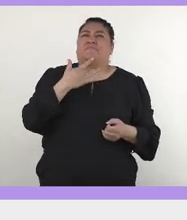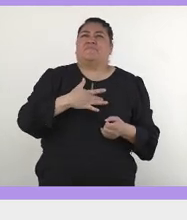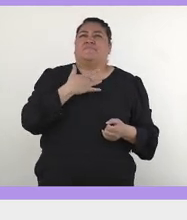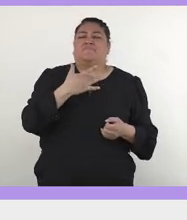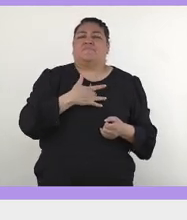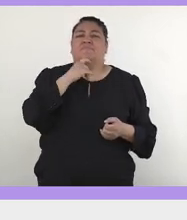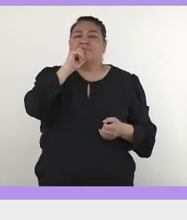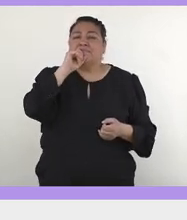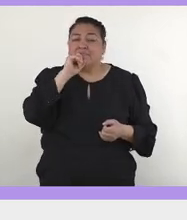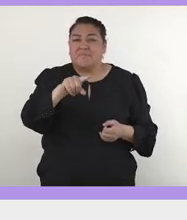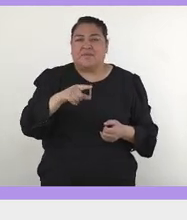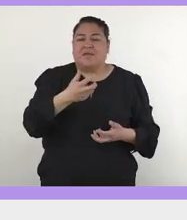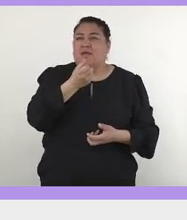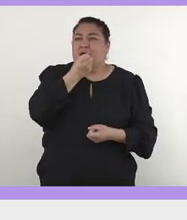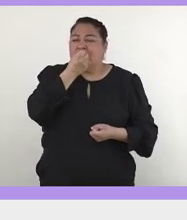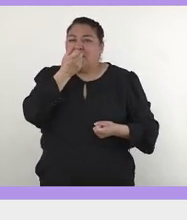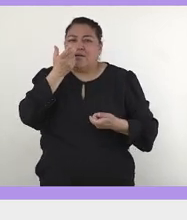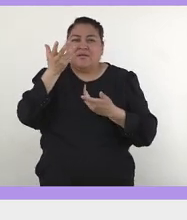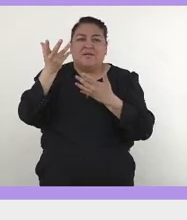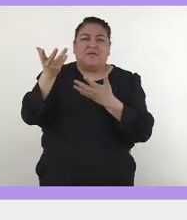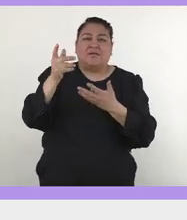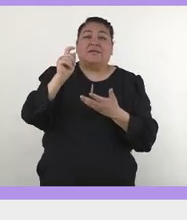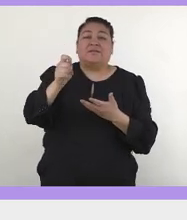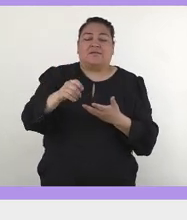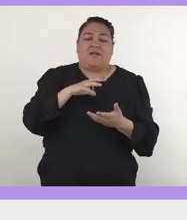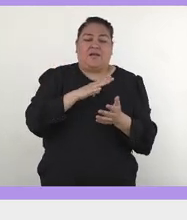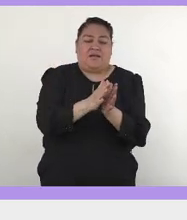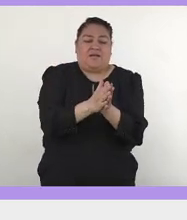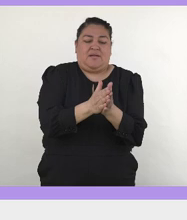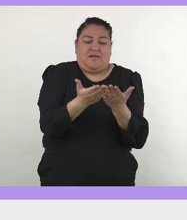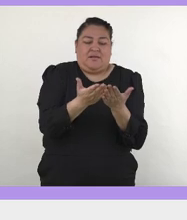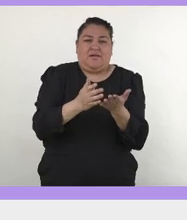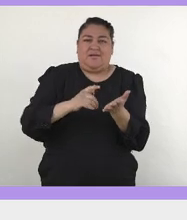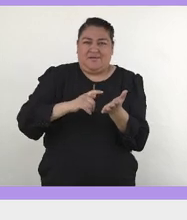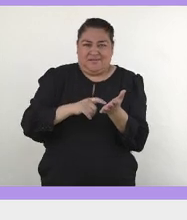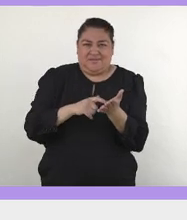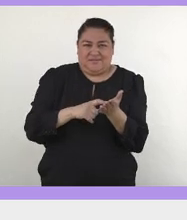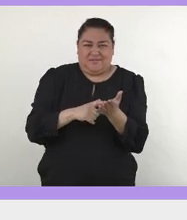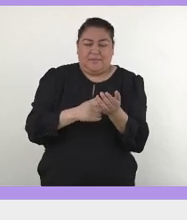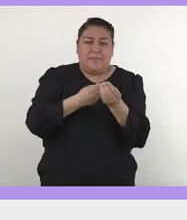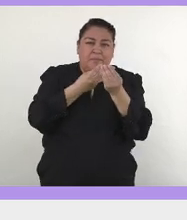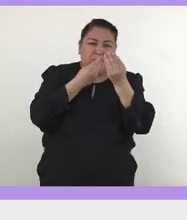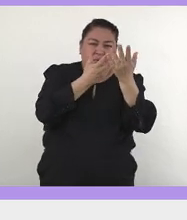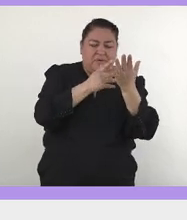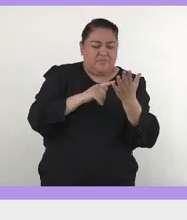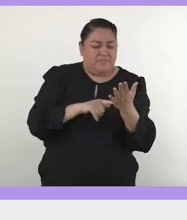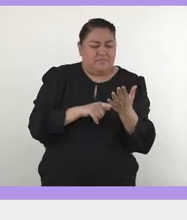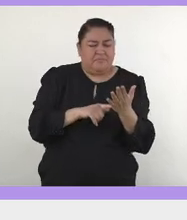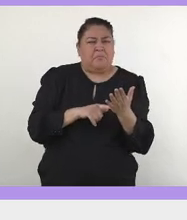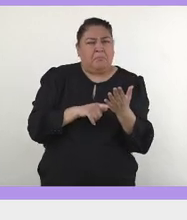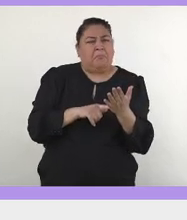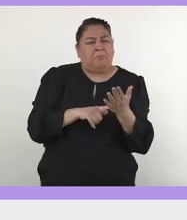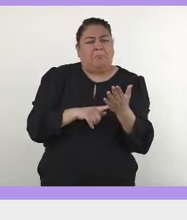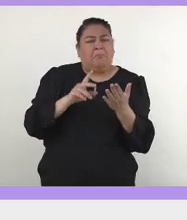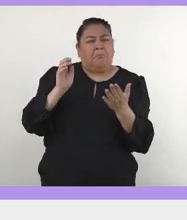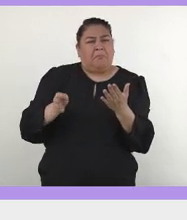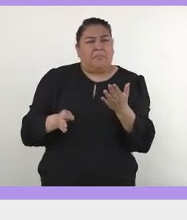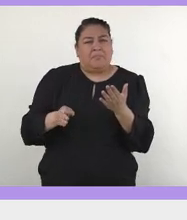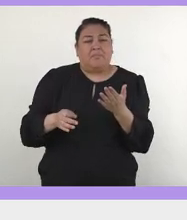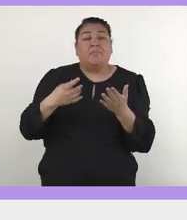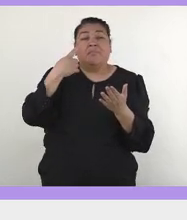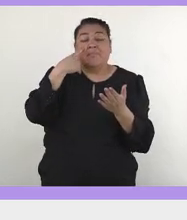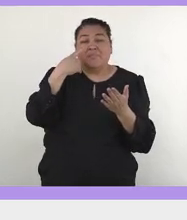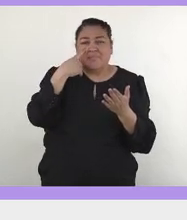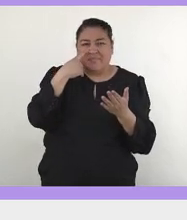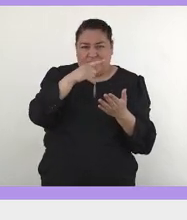leyendo un poema de, un libro de poemas de Rupi, y ya, llego a esto y dije, sí, claro, totalmente. Entonces, quiero que se